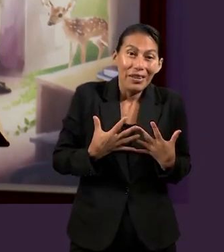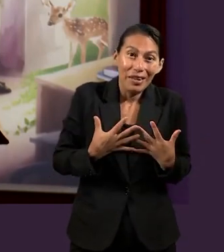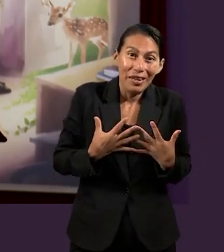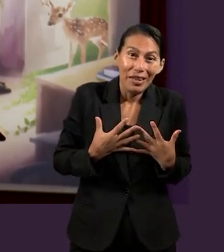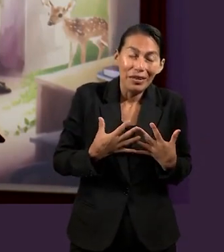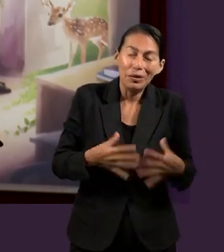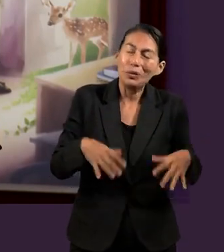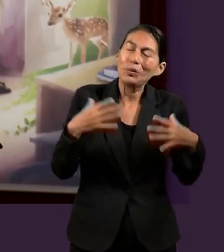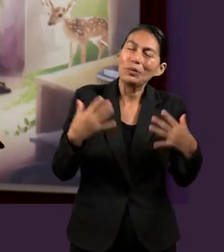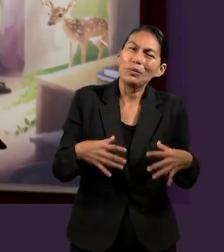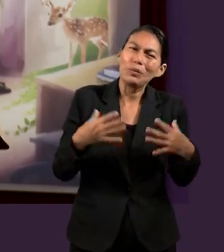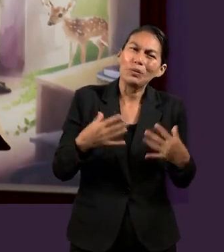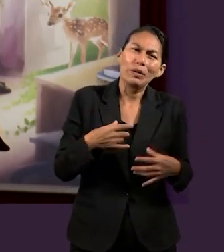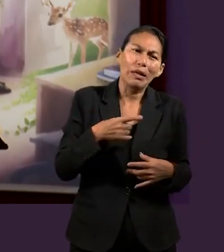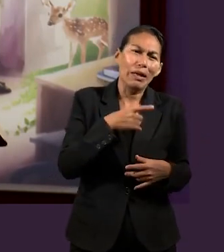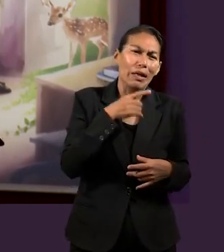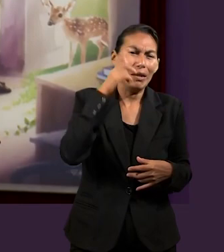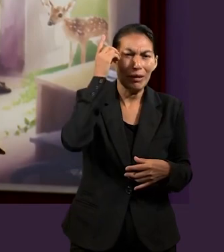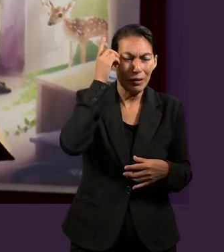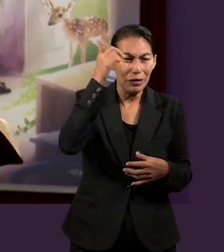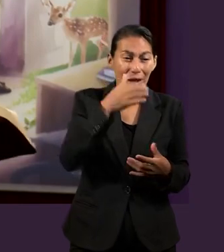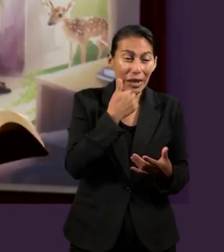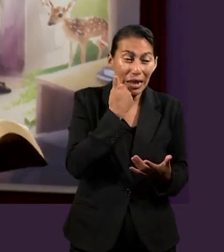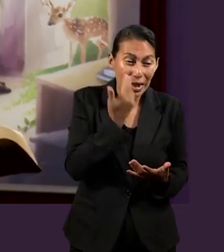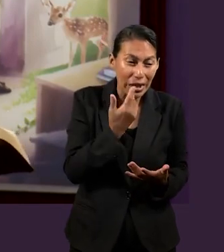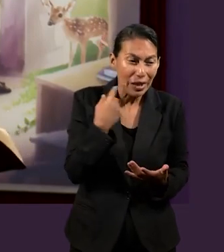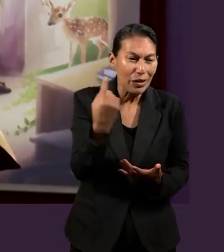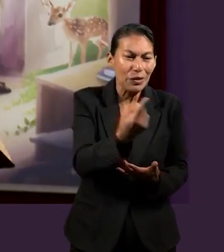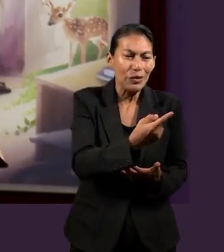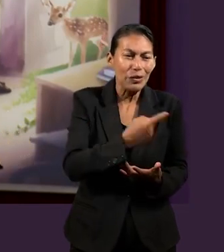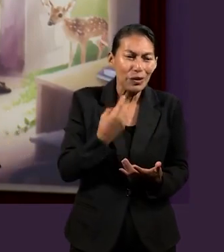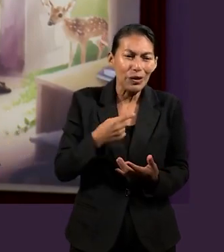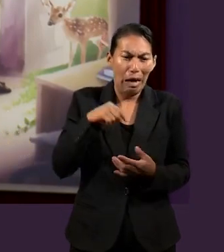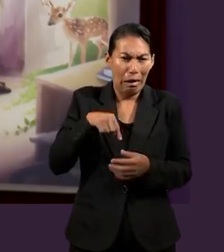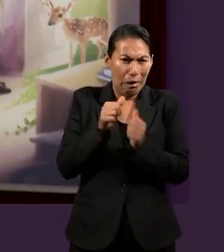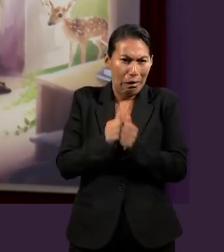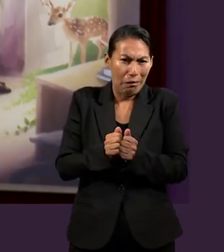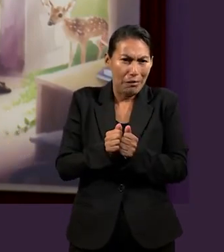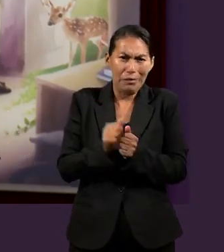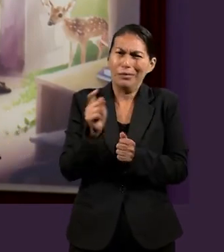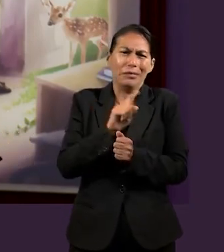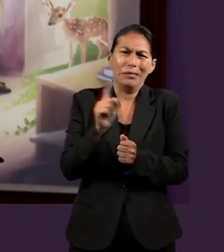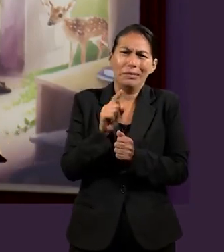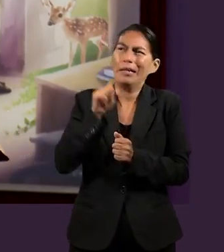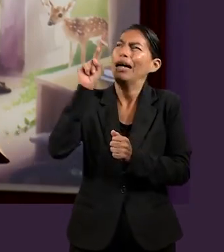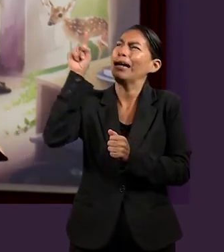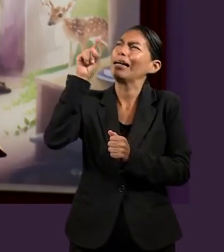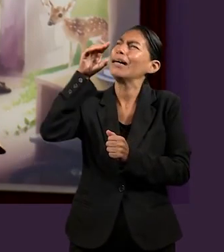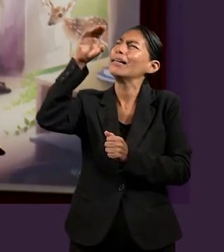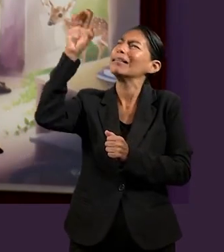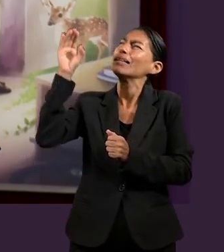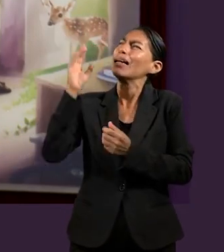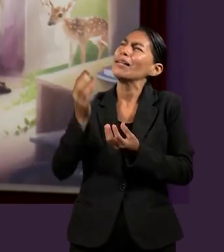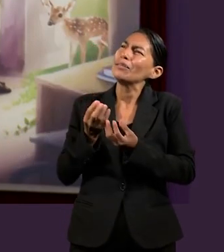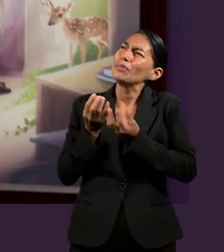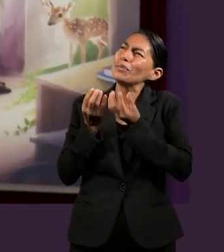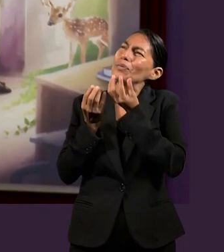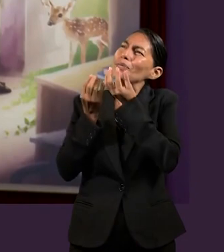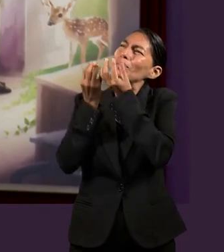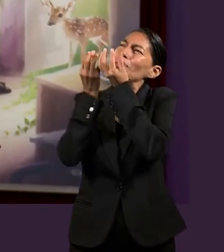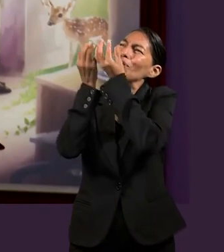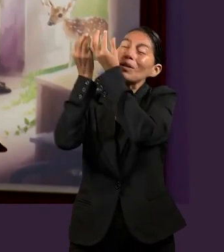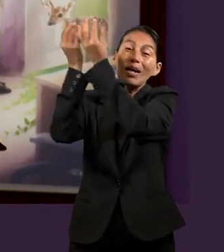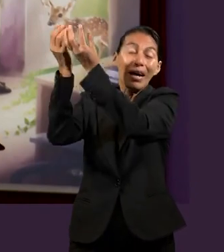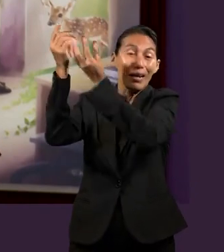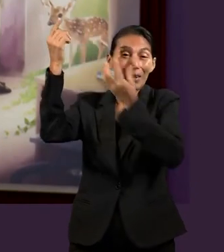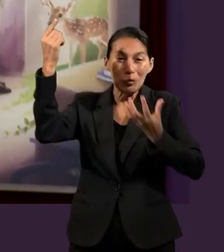lugares celestiales. Es decir, es ahí donde muestra, donde somos ascendidos hacia el trono de Dios. Eso es